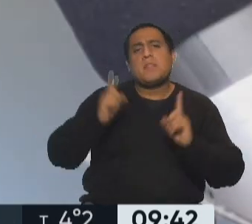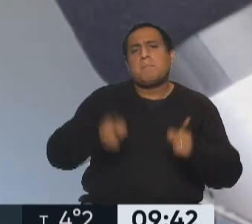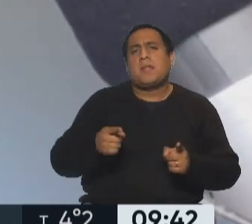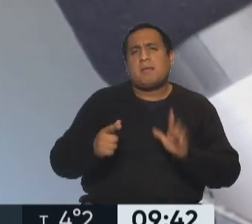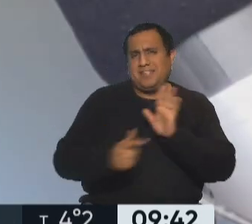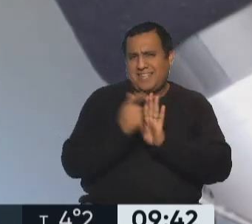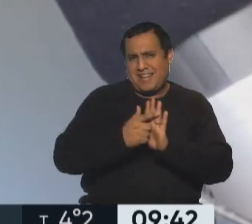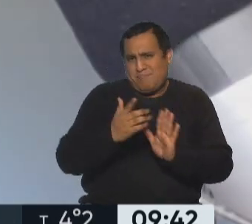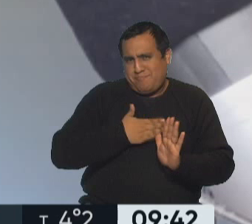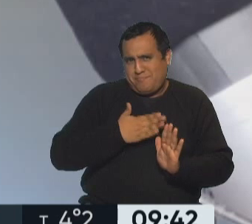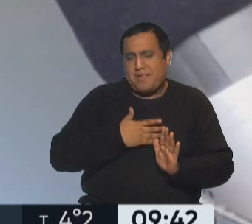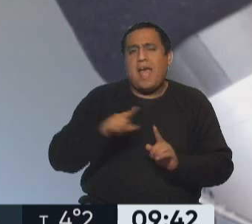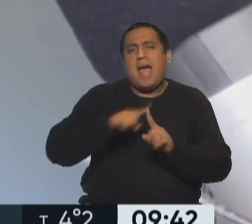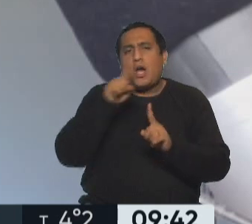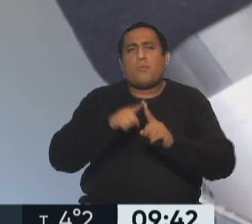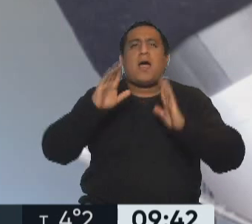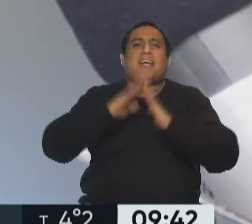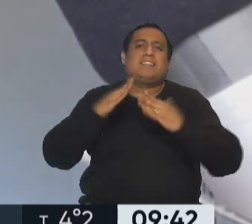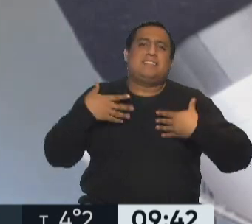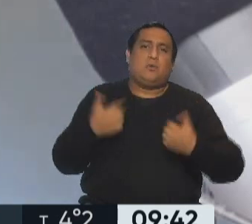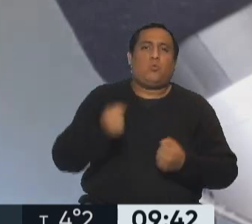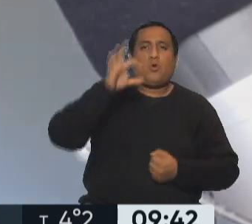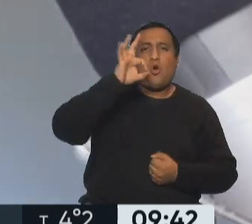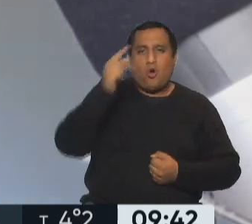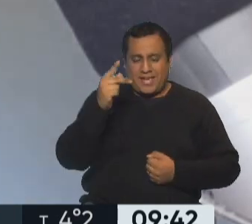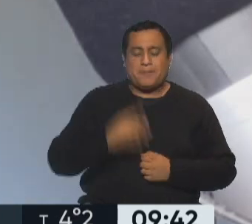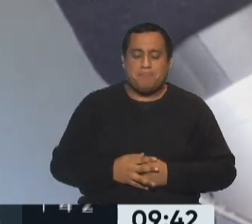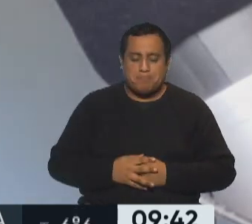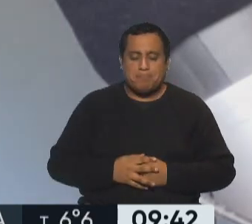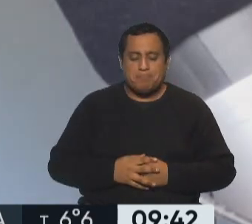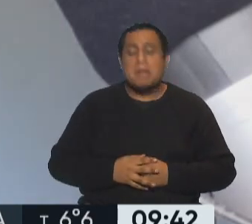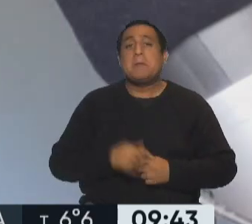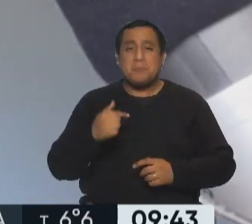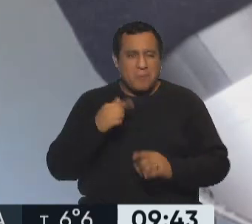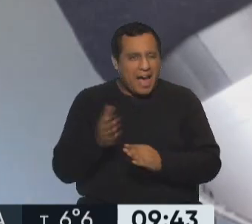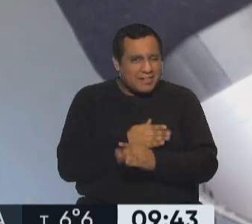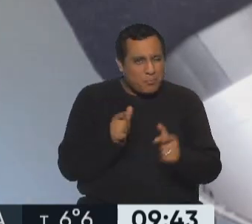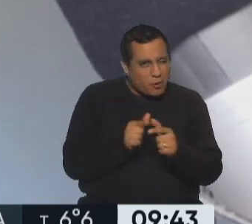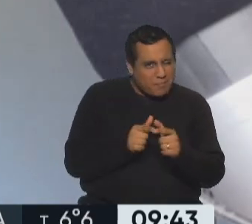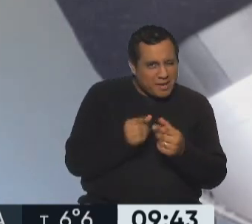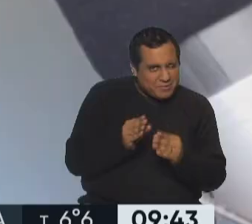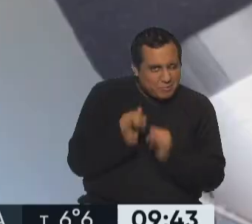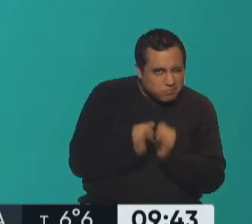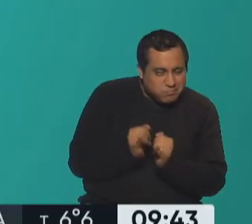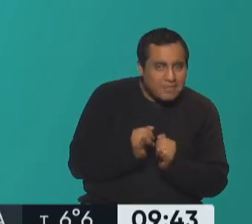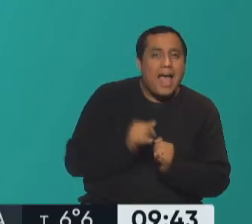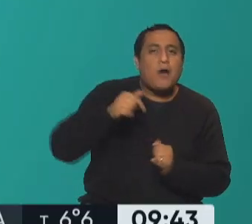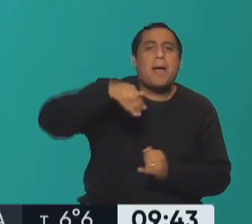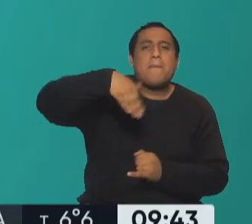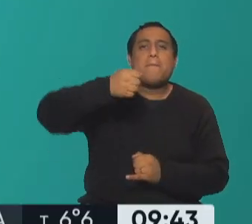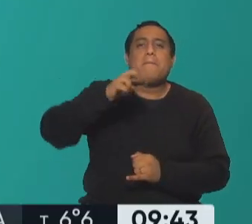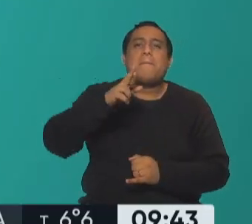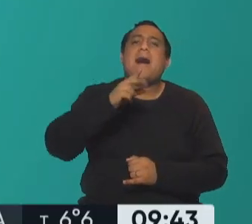sociales arroba en casa salud. Ok. Lleva un momento, ahora sí, lo que te comenté al comienzo del programa. Está Marichu Zeytun por ahí, esta